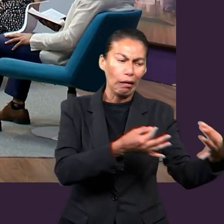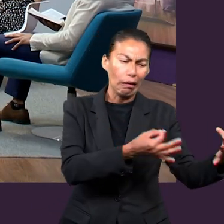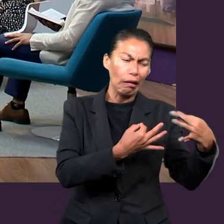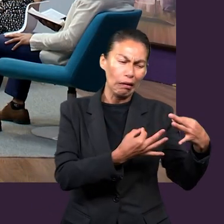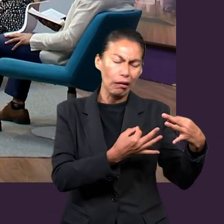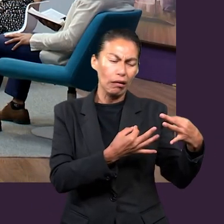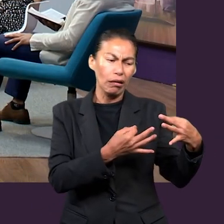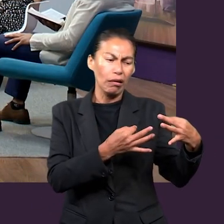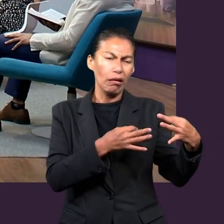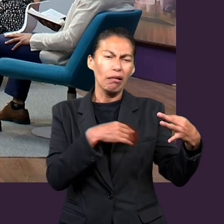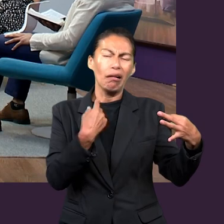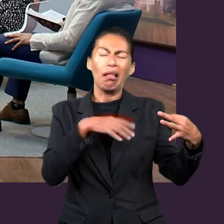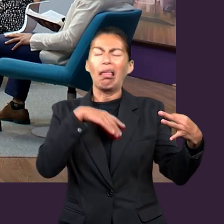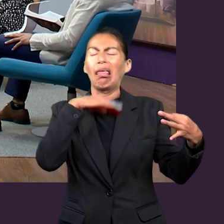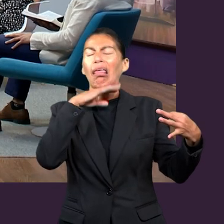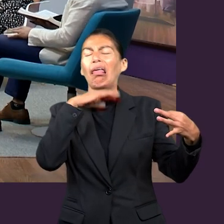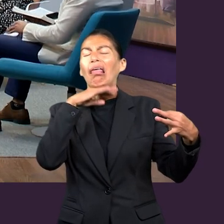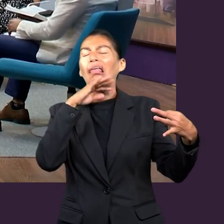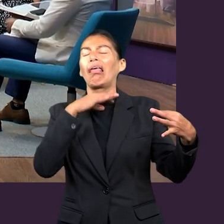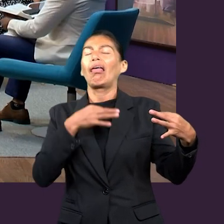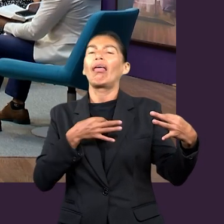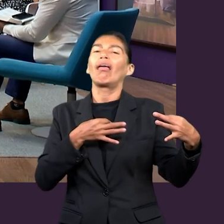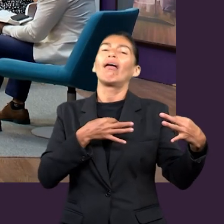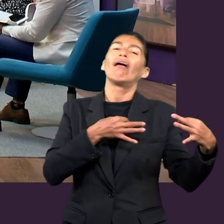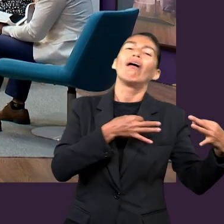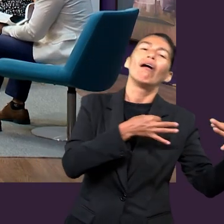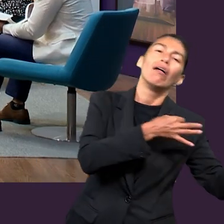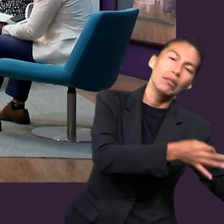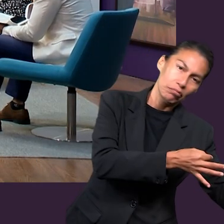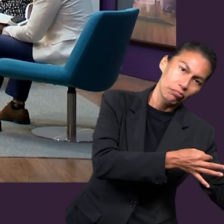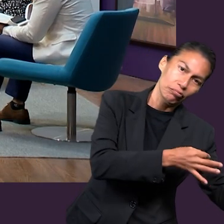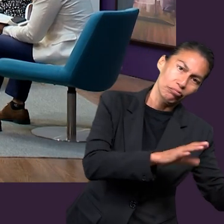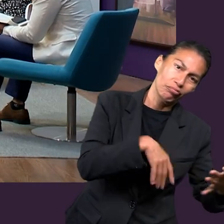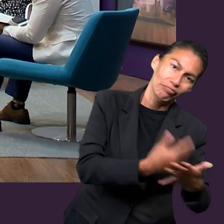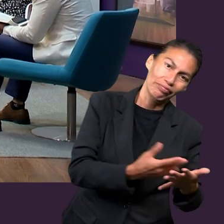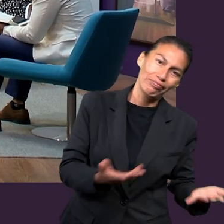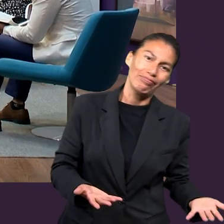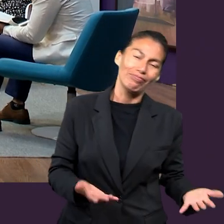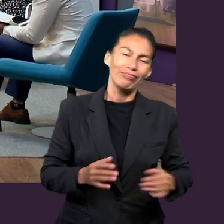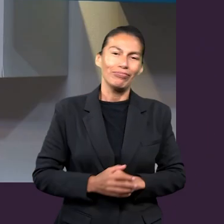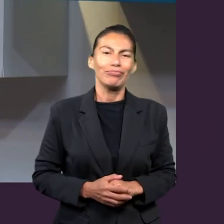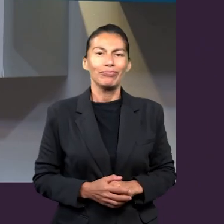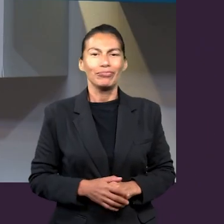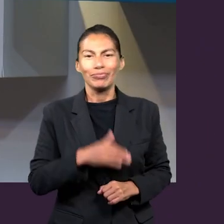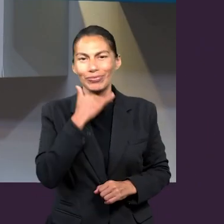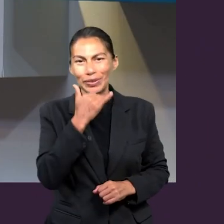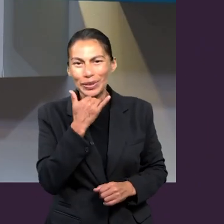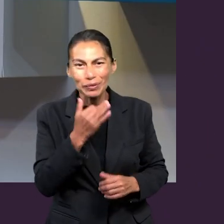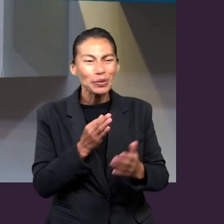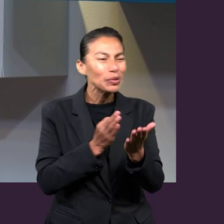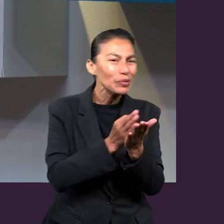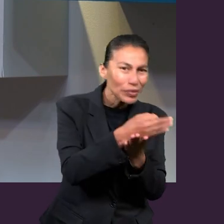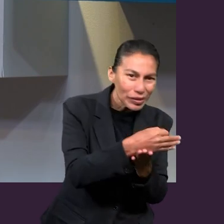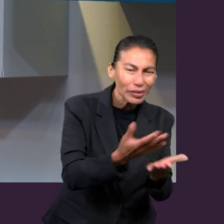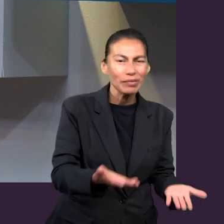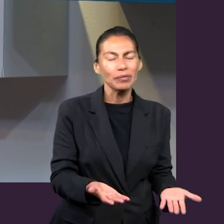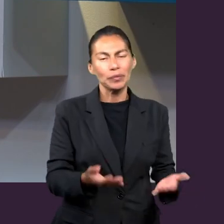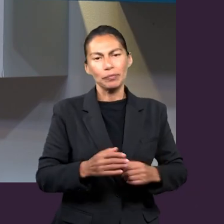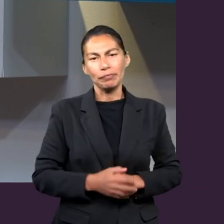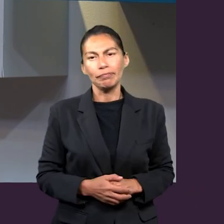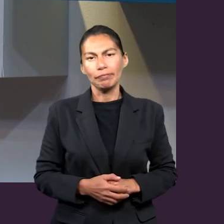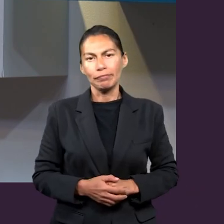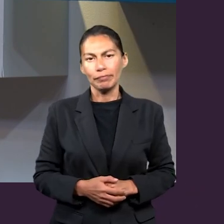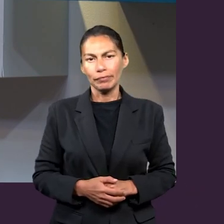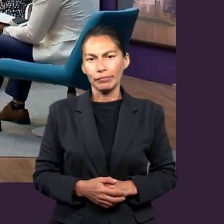nosotros, en una situación de relajación, como decía Ismari, pues podemos fácilmente caer. Pero caemos cuando